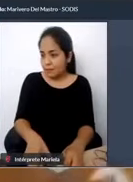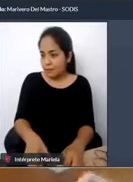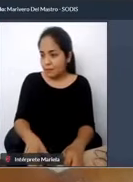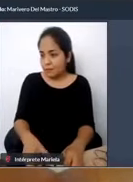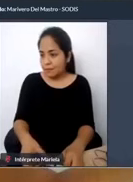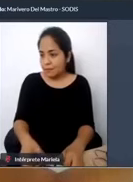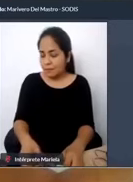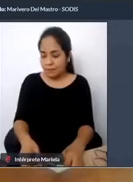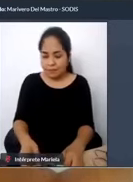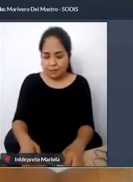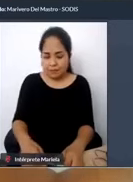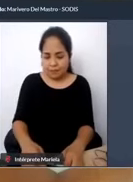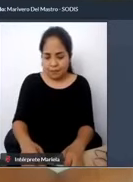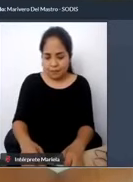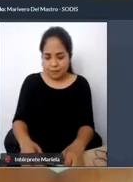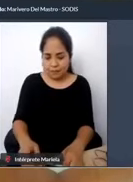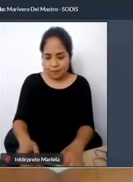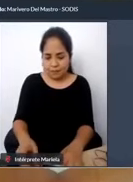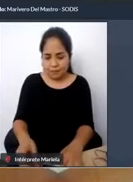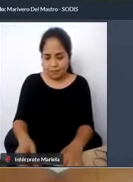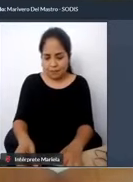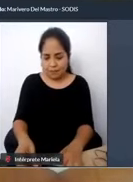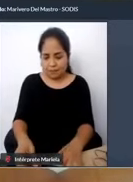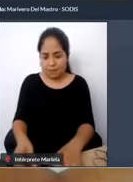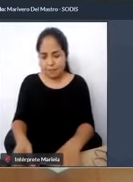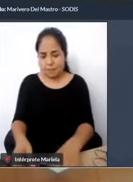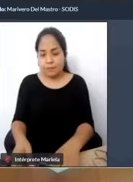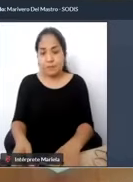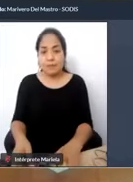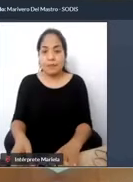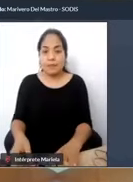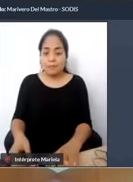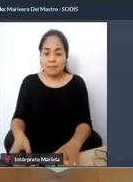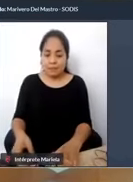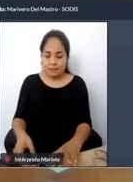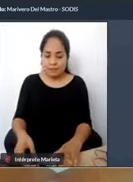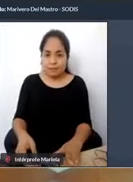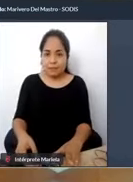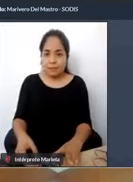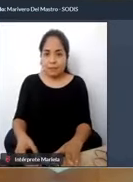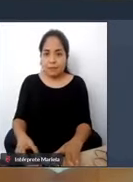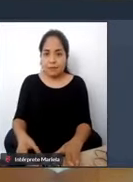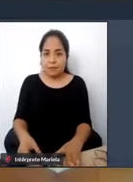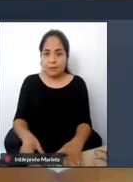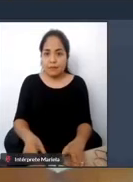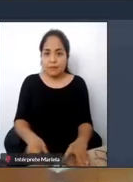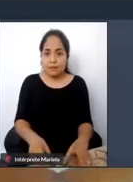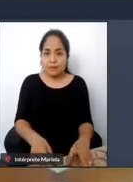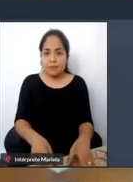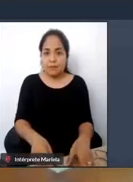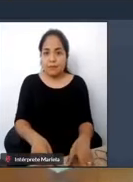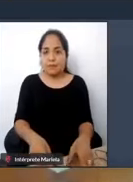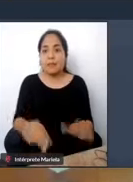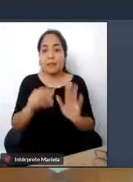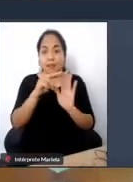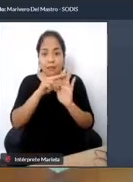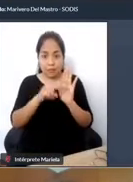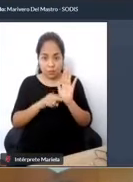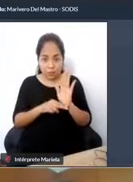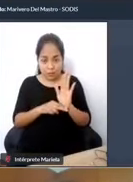la normativa, bueno, que Jaime ya mencionó varias, solo mencionar, La convención, la ley de